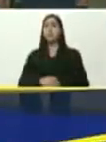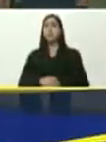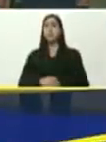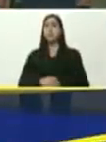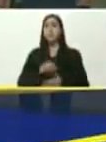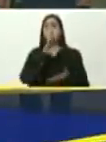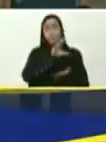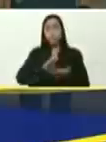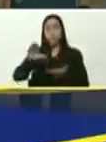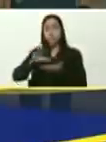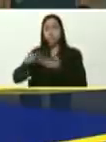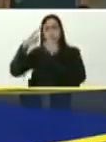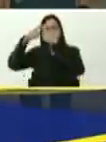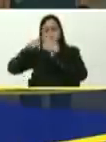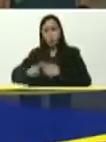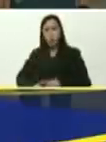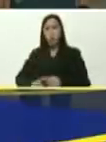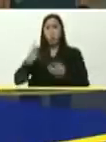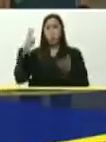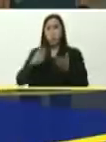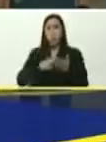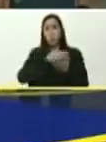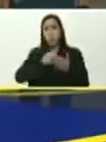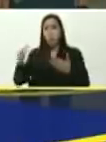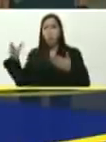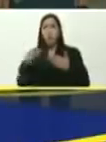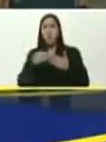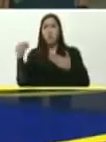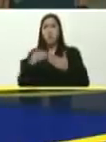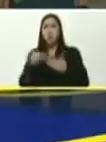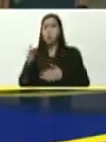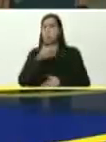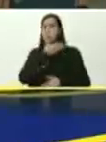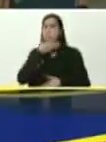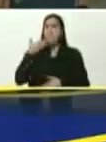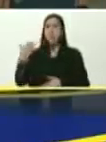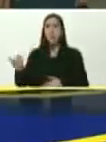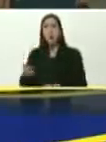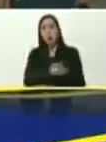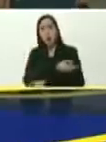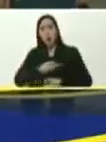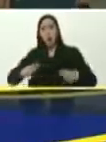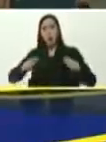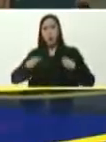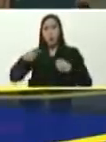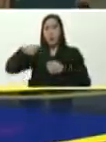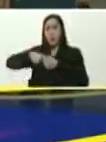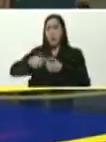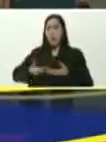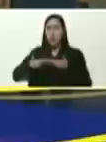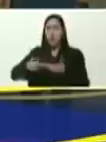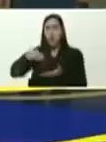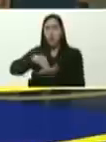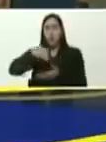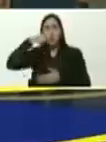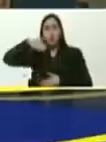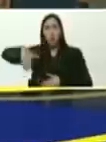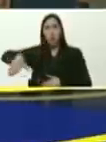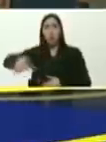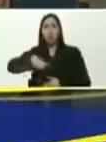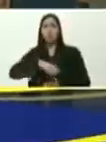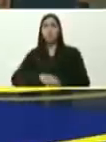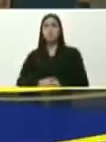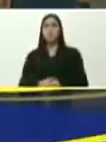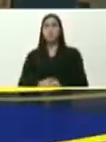inversión, de más, de casi, dos millones, de dólares, para mejorar, la calidad de vida, del pueblo, mirandino, yo quisiera, presidente,